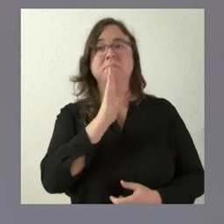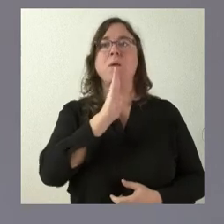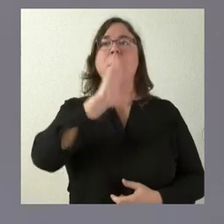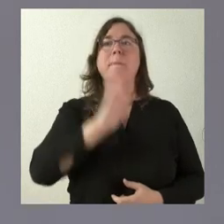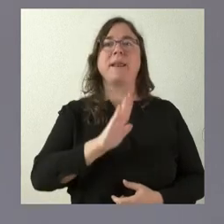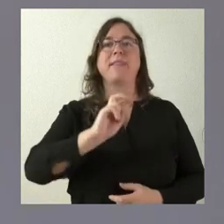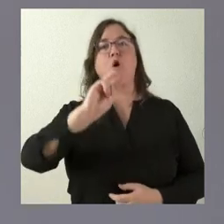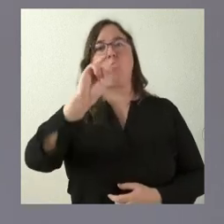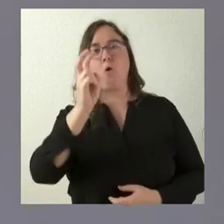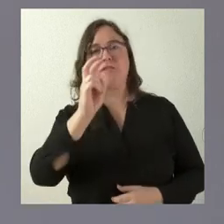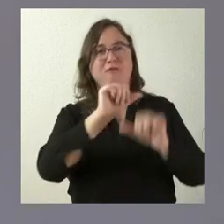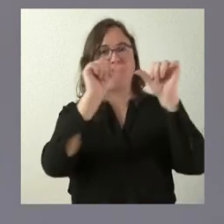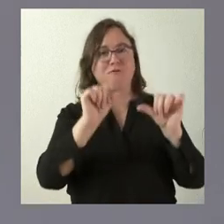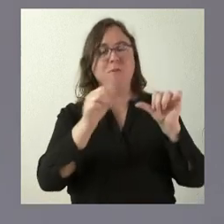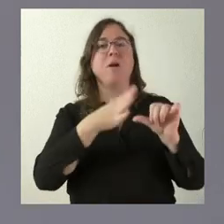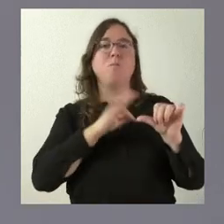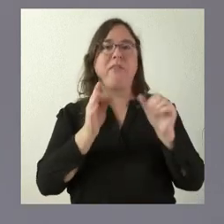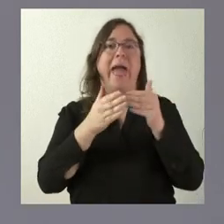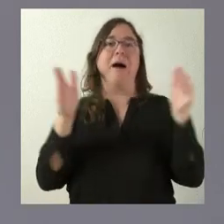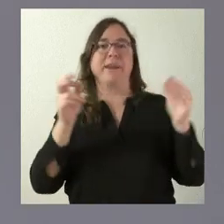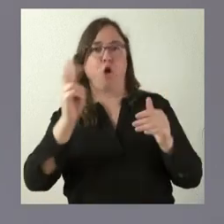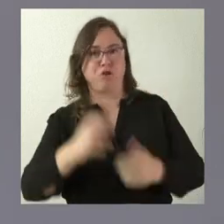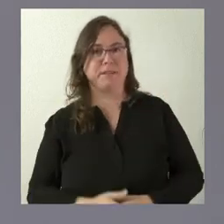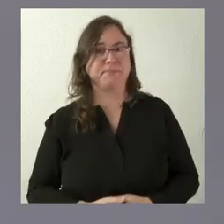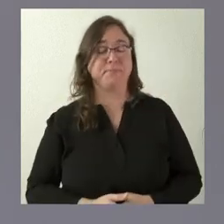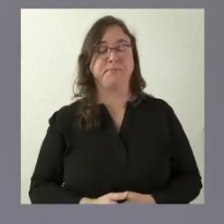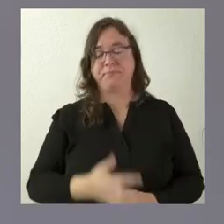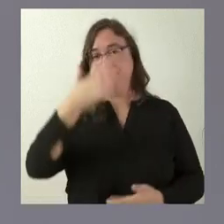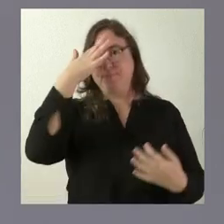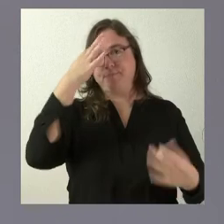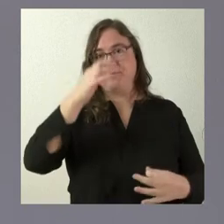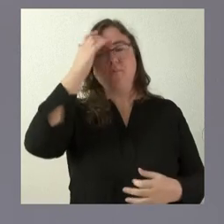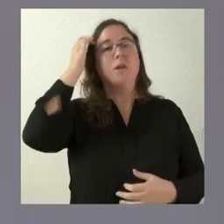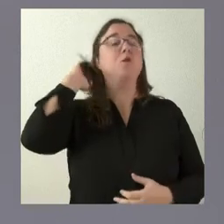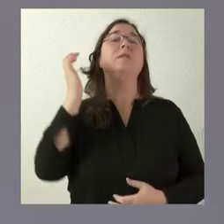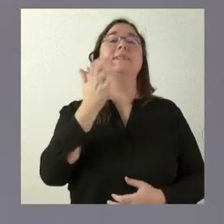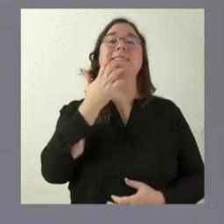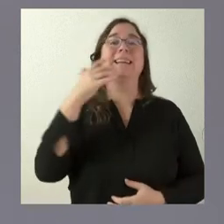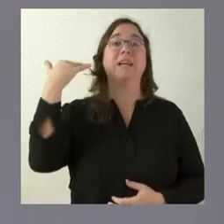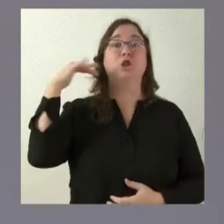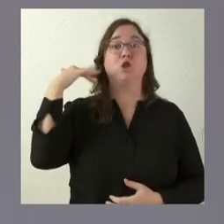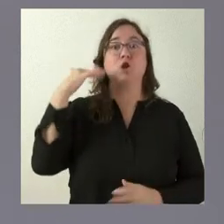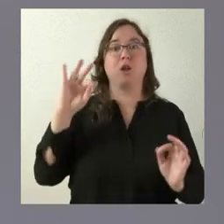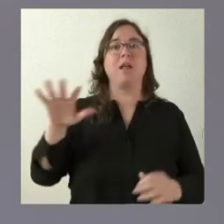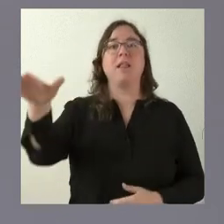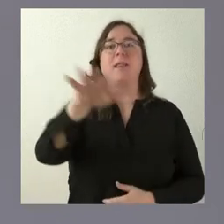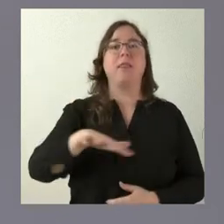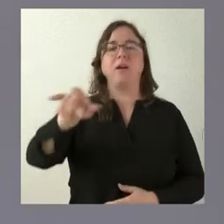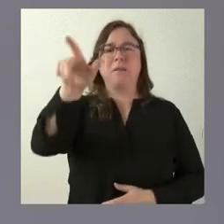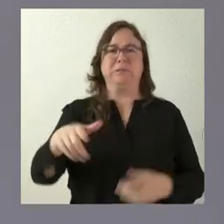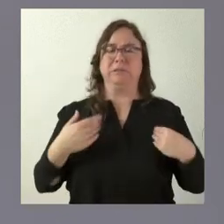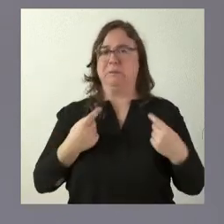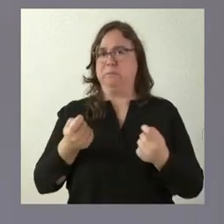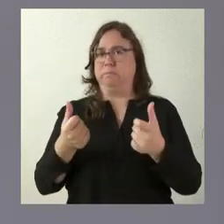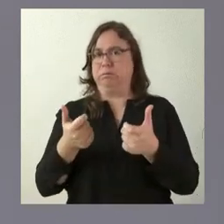puertas que se pudieran abrir. Naturalmente, aquello para Soria, por zonas de baja densidad de población,